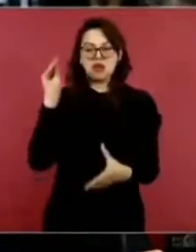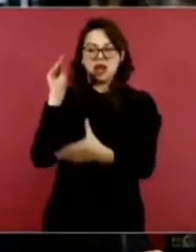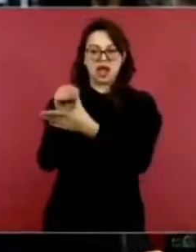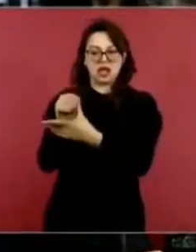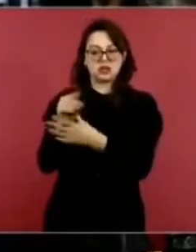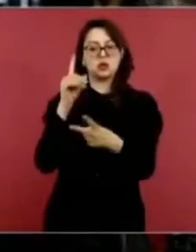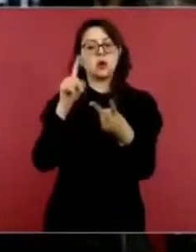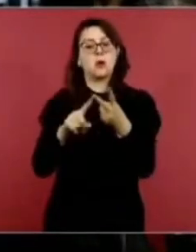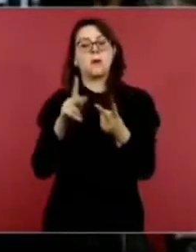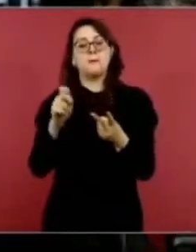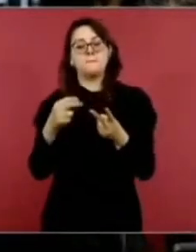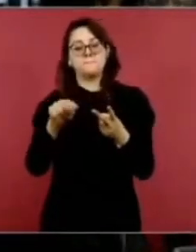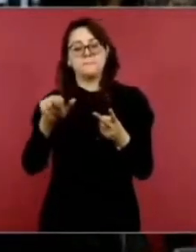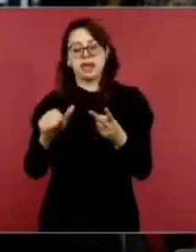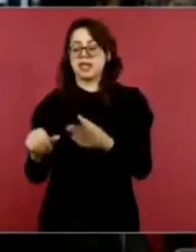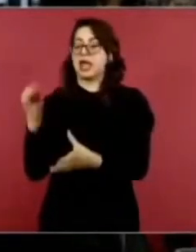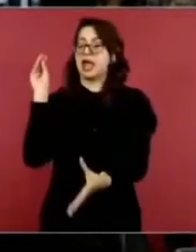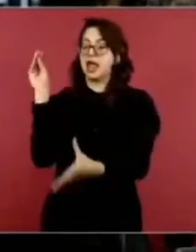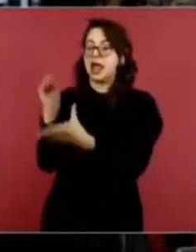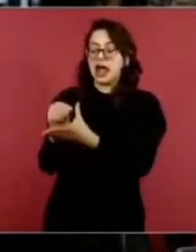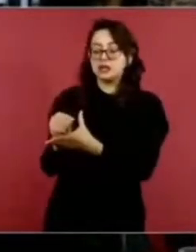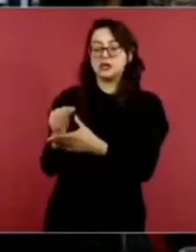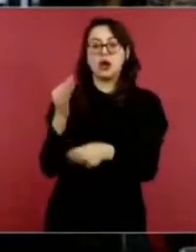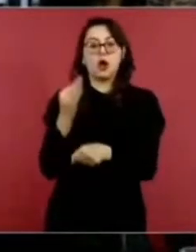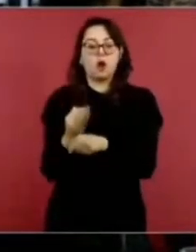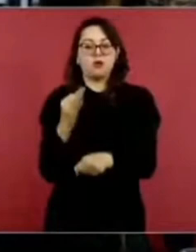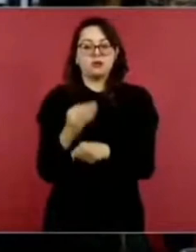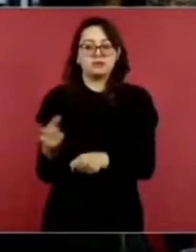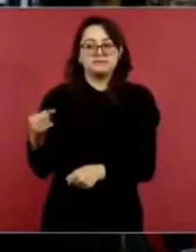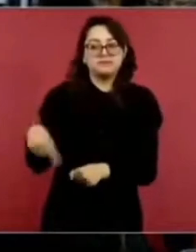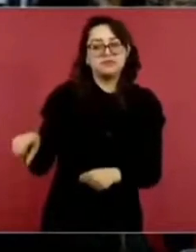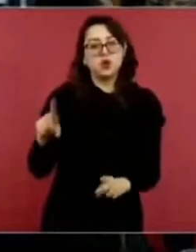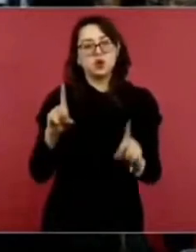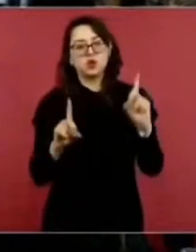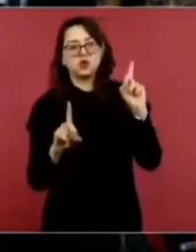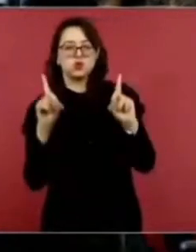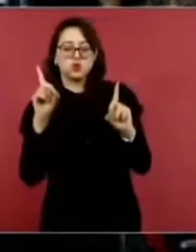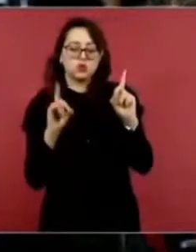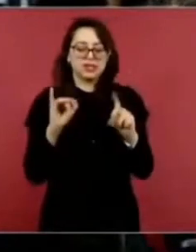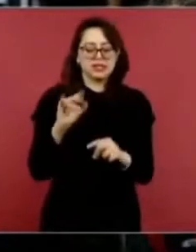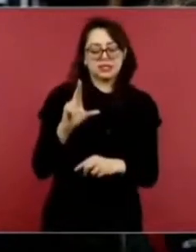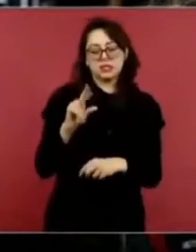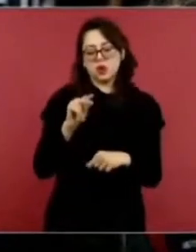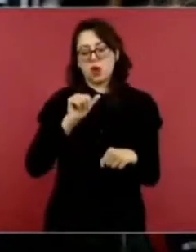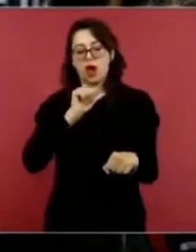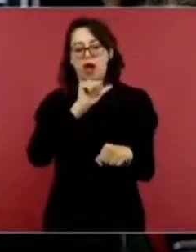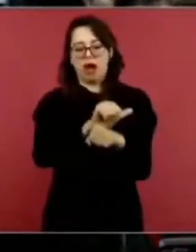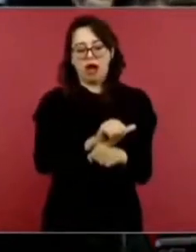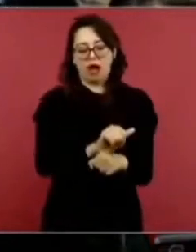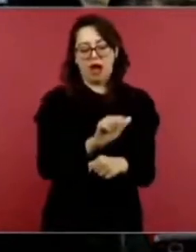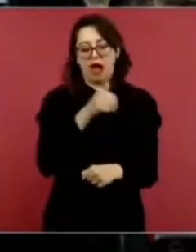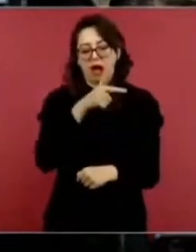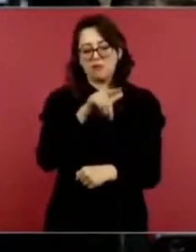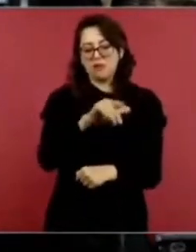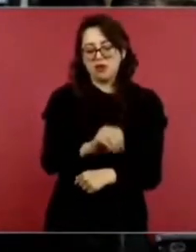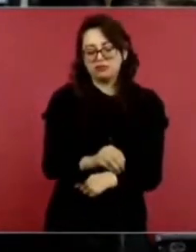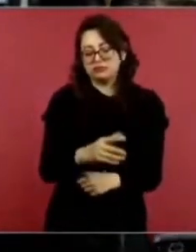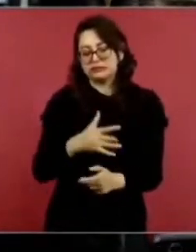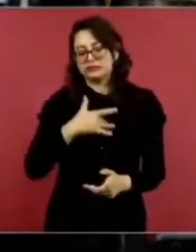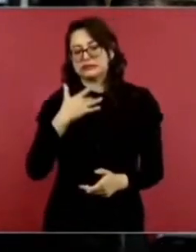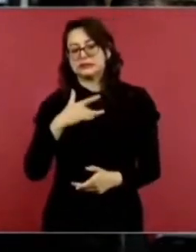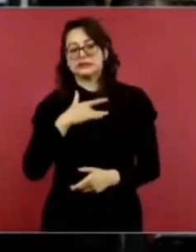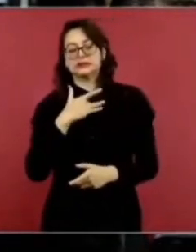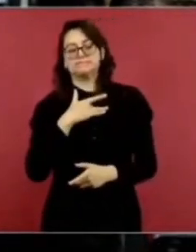posibilidad de que se pudieran reunir con usted o con alguien que los reciba porque pues es una